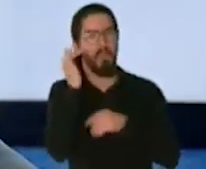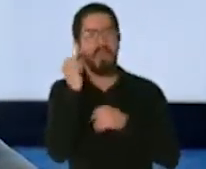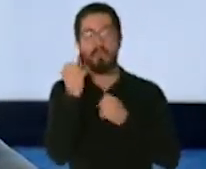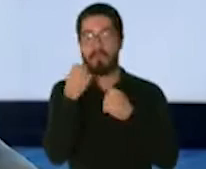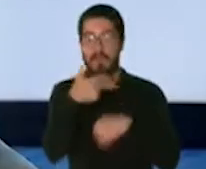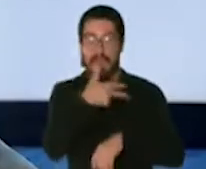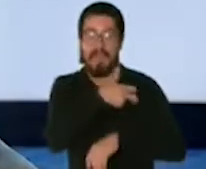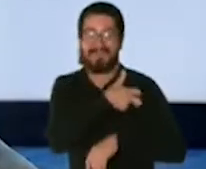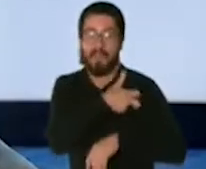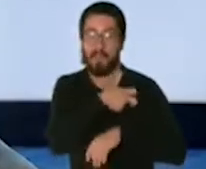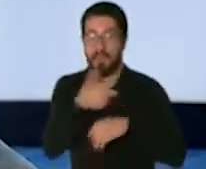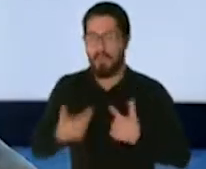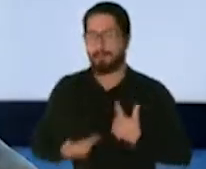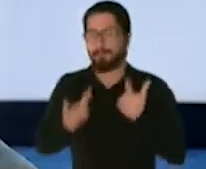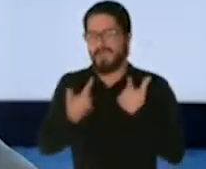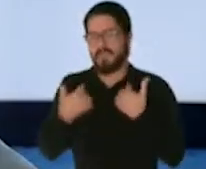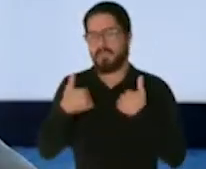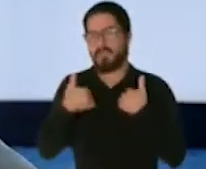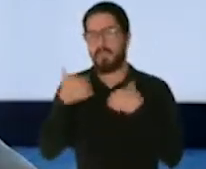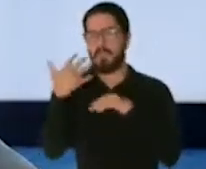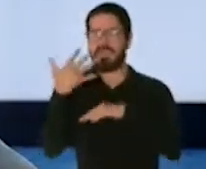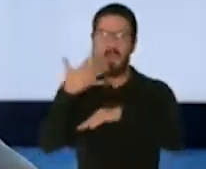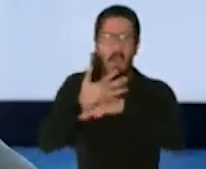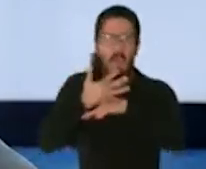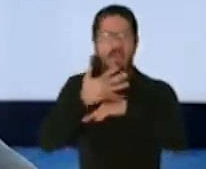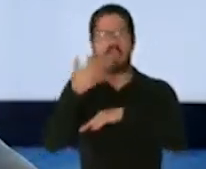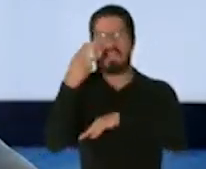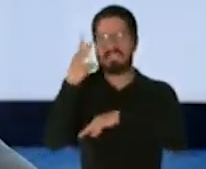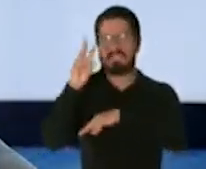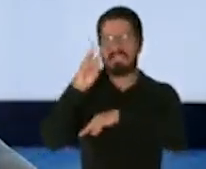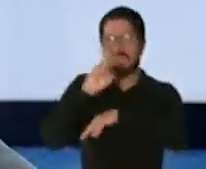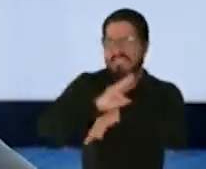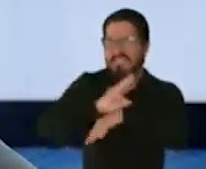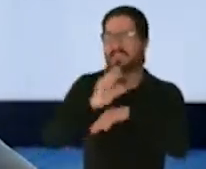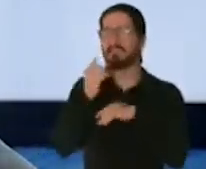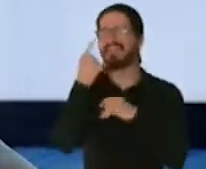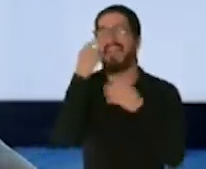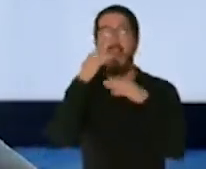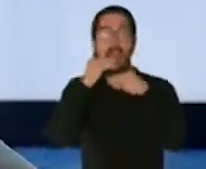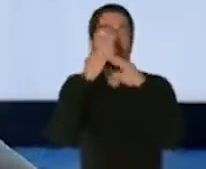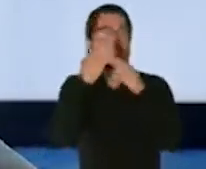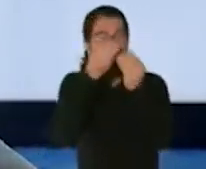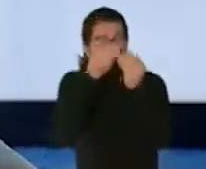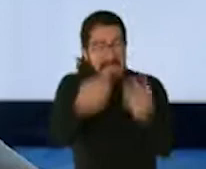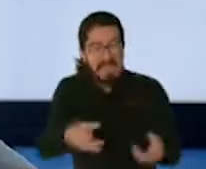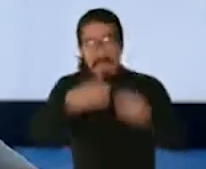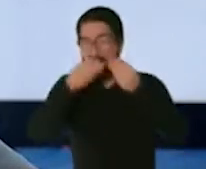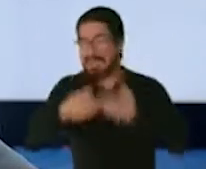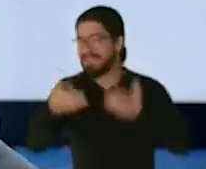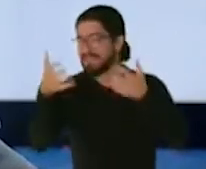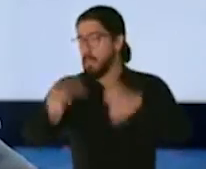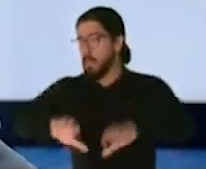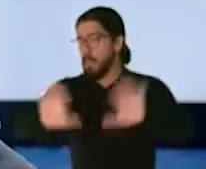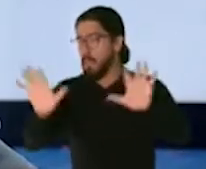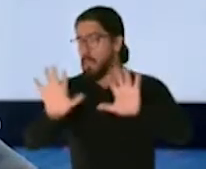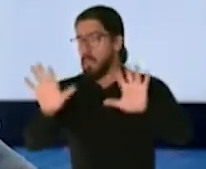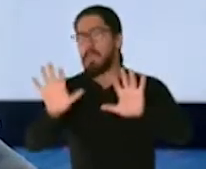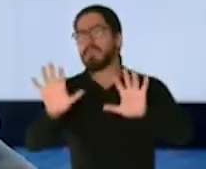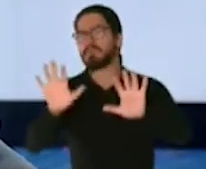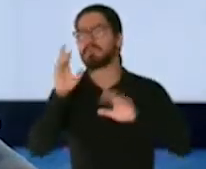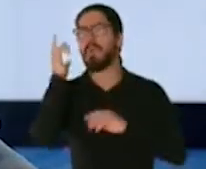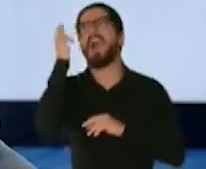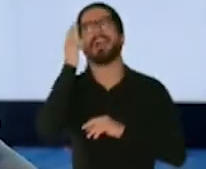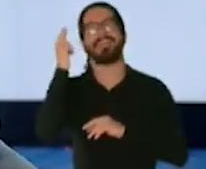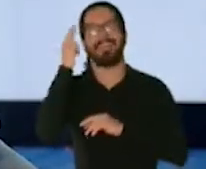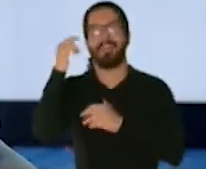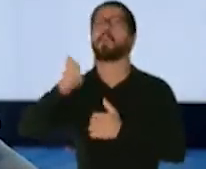se administra. Entonces, para evitar que se pierdan vacunas, por eso es que la Guardia Nacional es la que está a